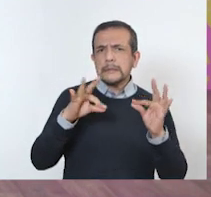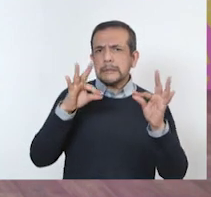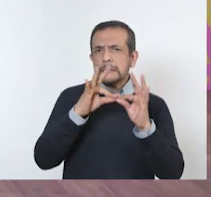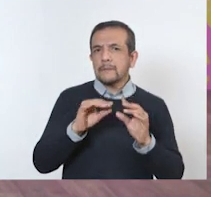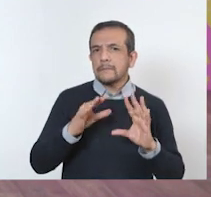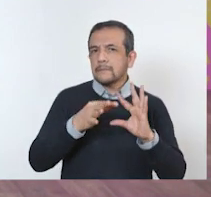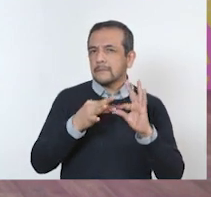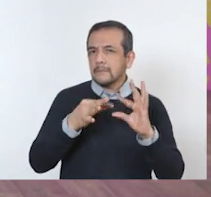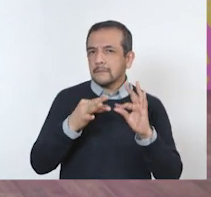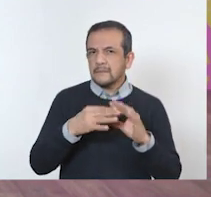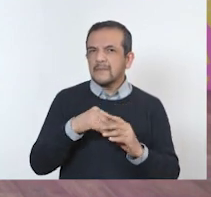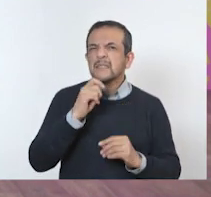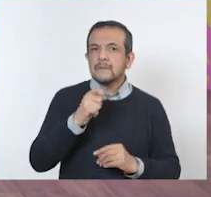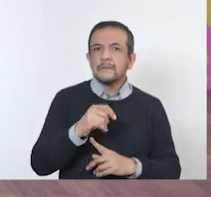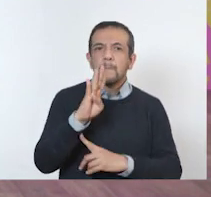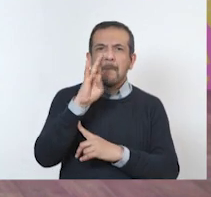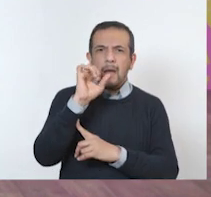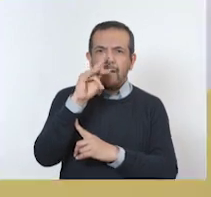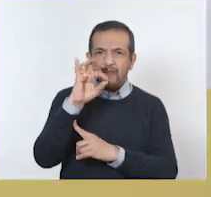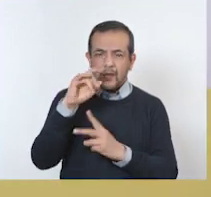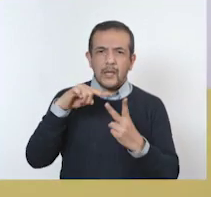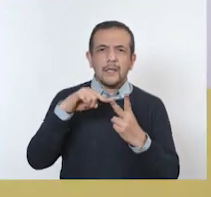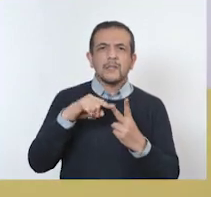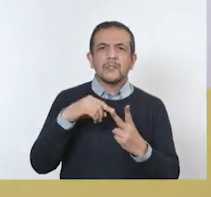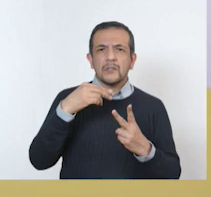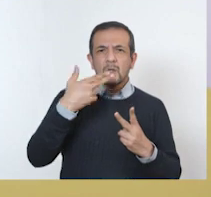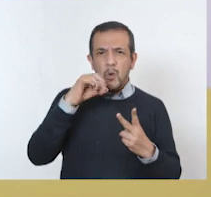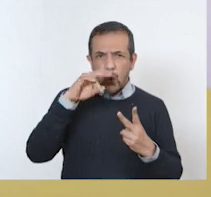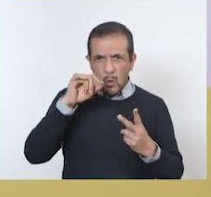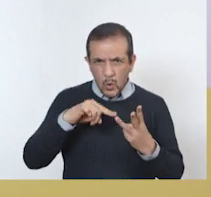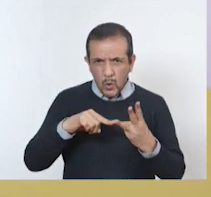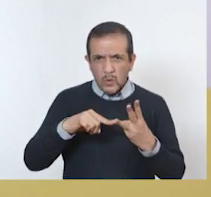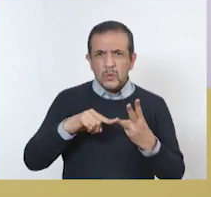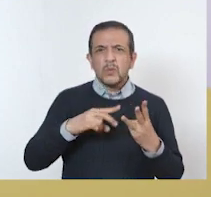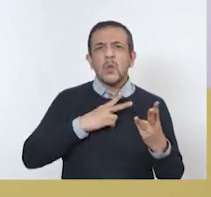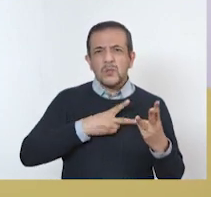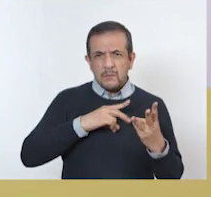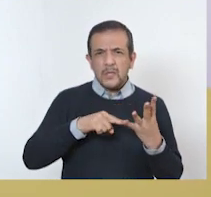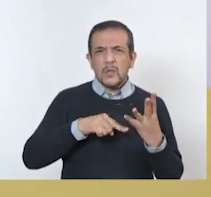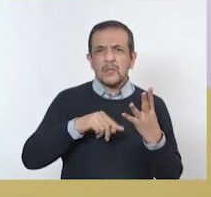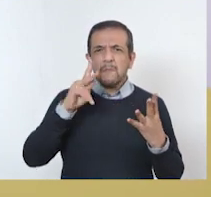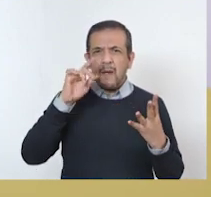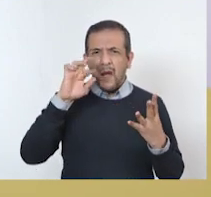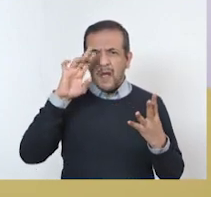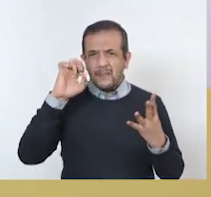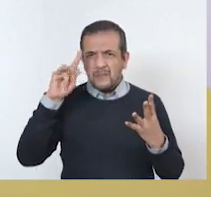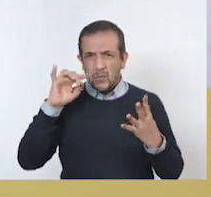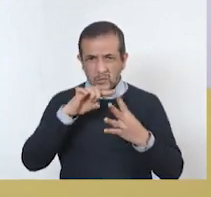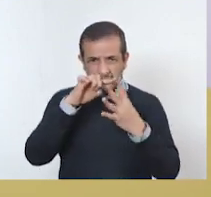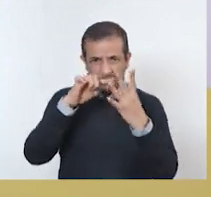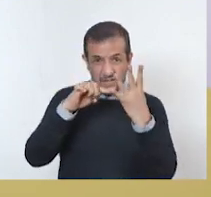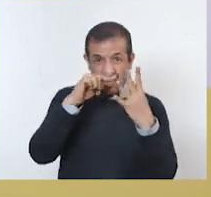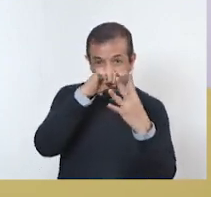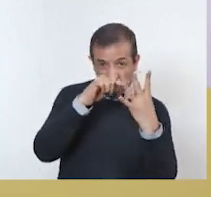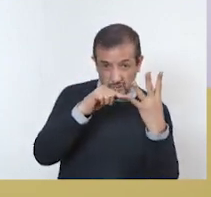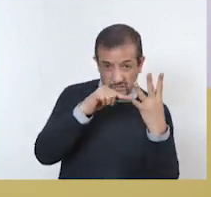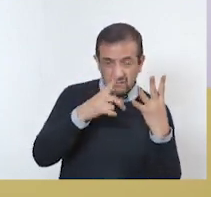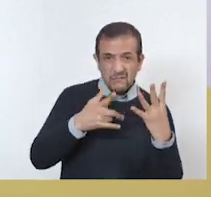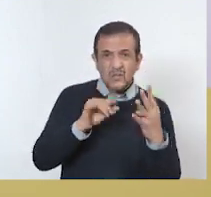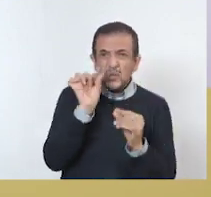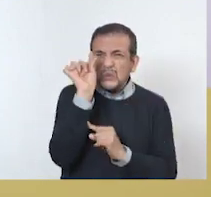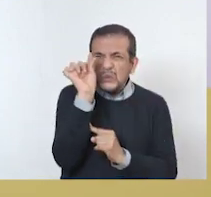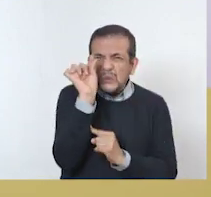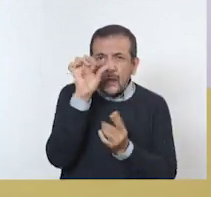muy importante, que son las bacterias, los hongos, los virus y los parásitos. Primero, estos son llamados también gérmenes,